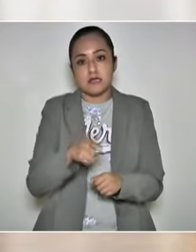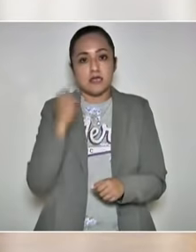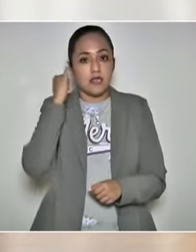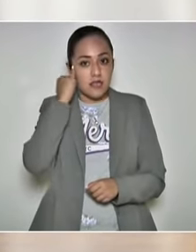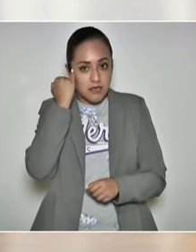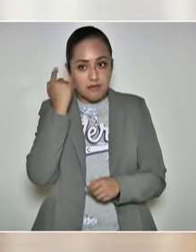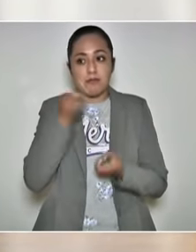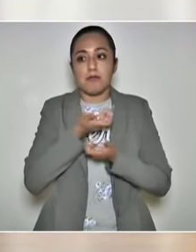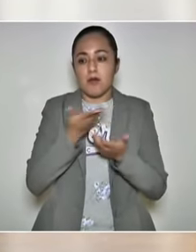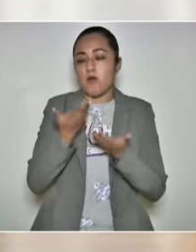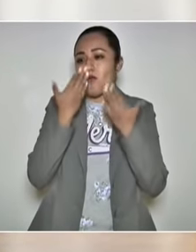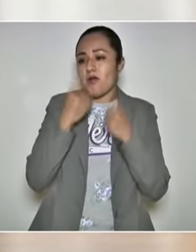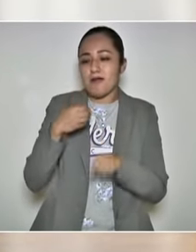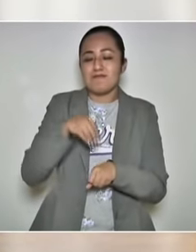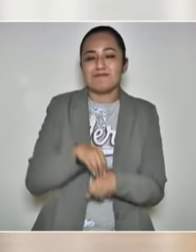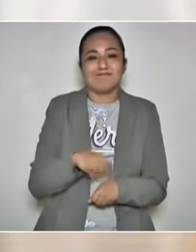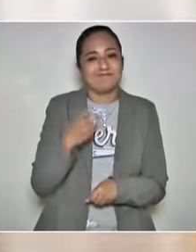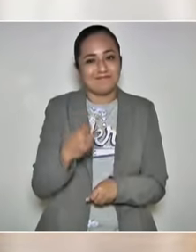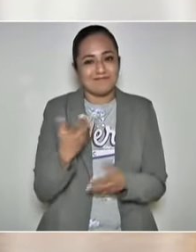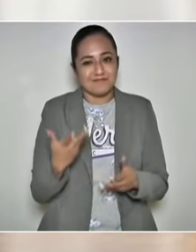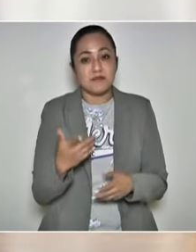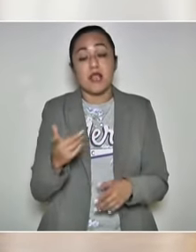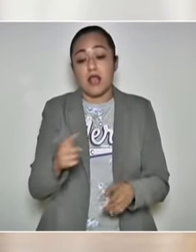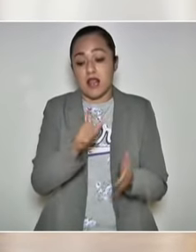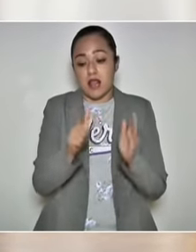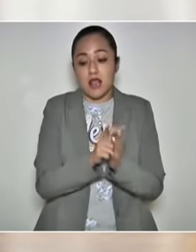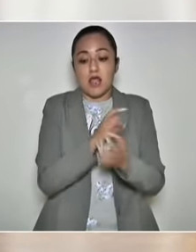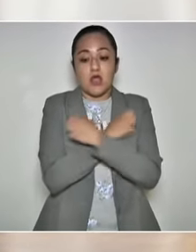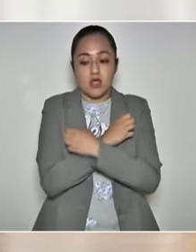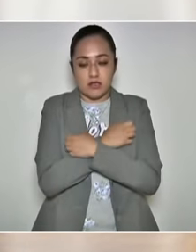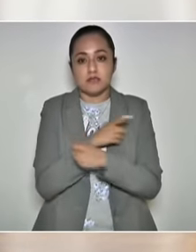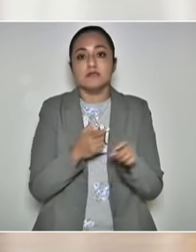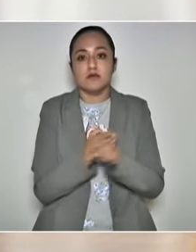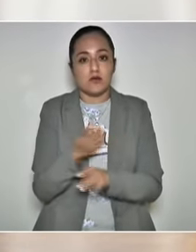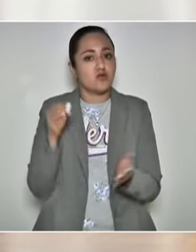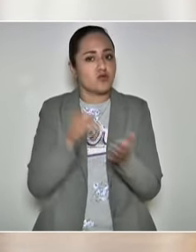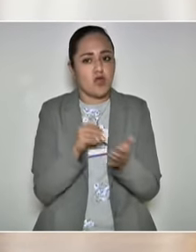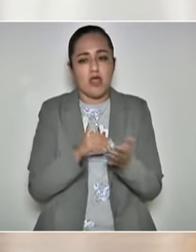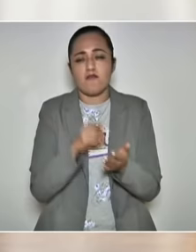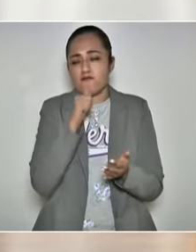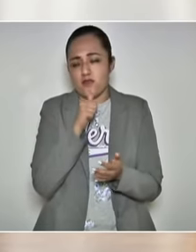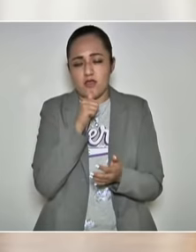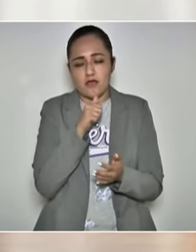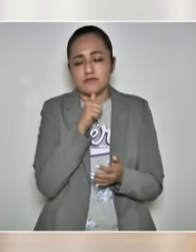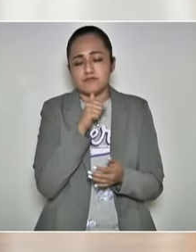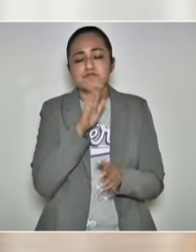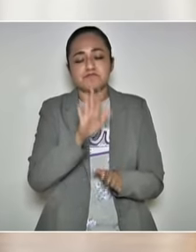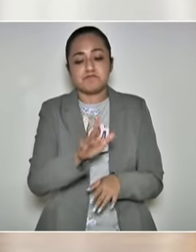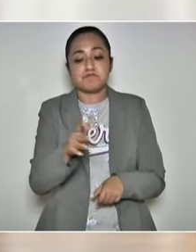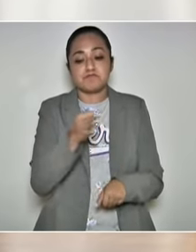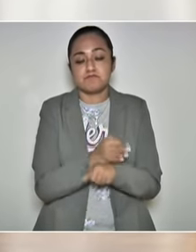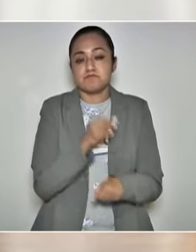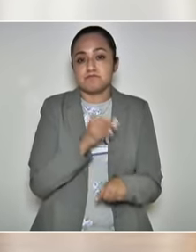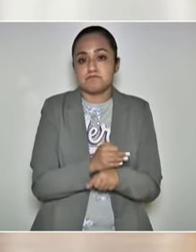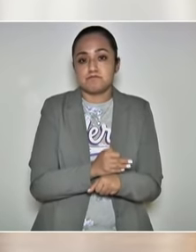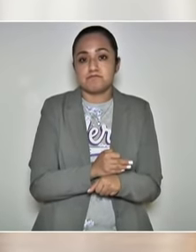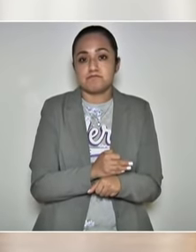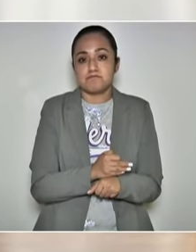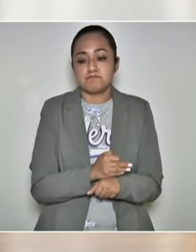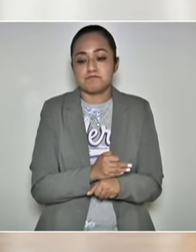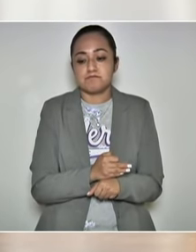destinada a indígenas. Entonces, la ley de educación del Estado sigue vigente. La parte relativa a educación,